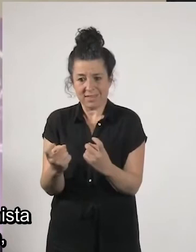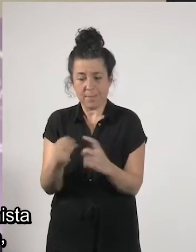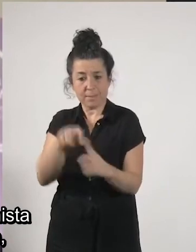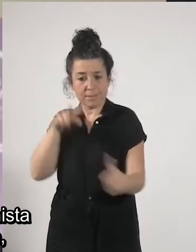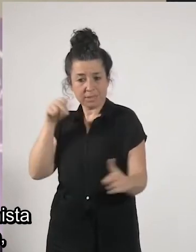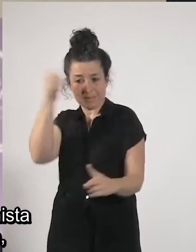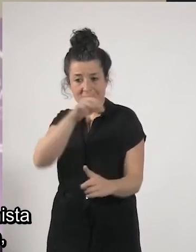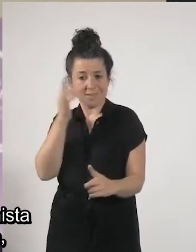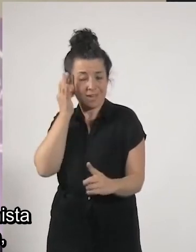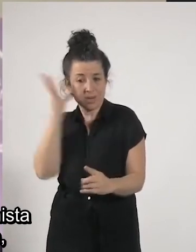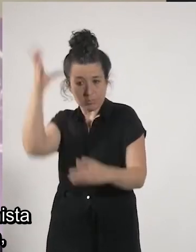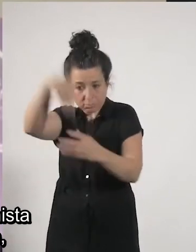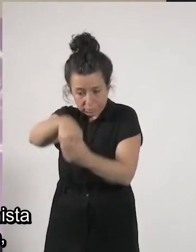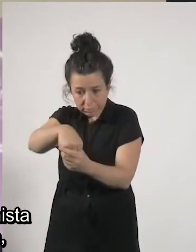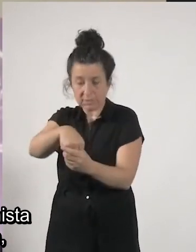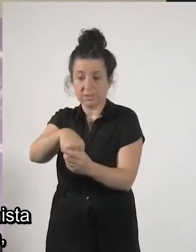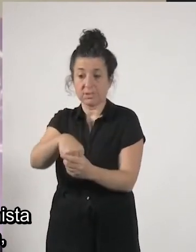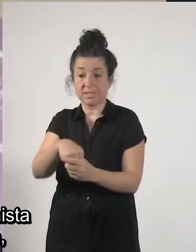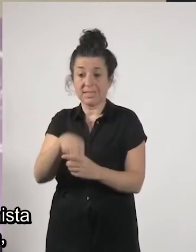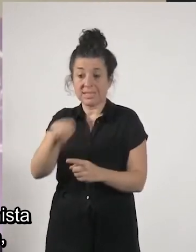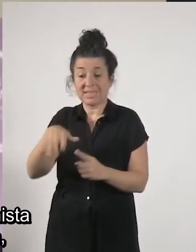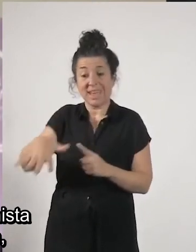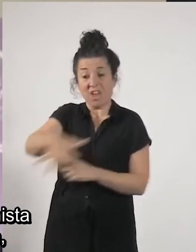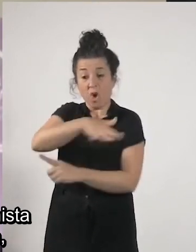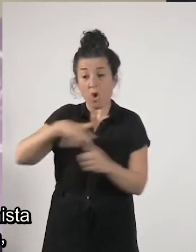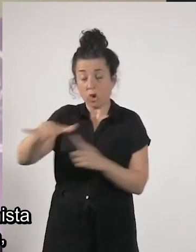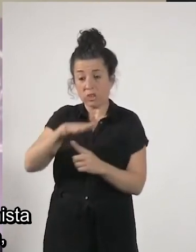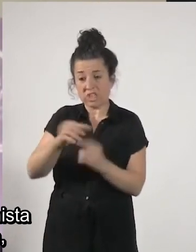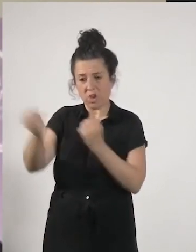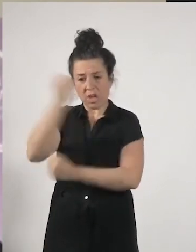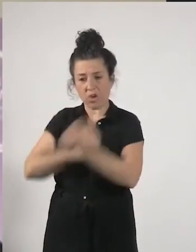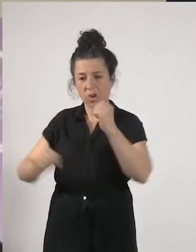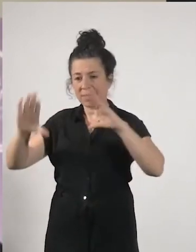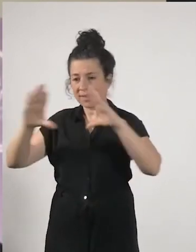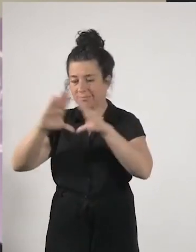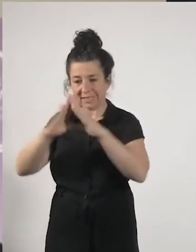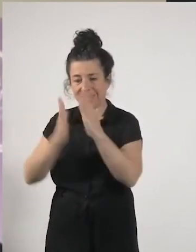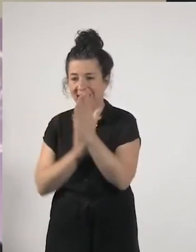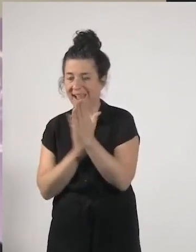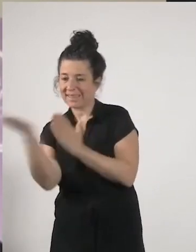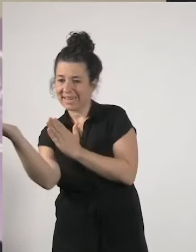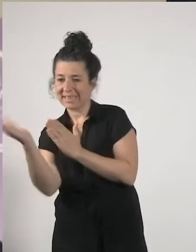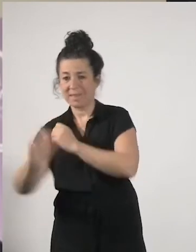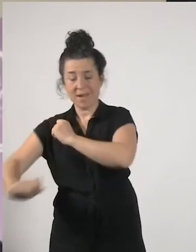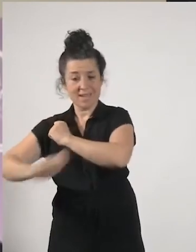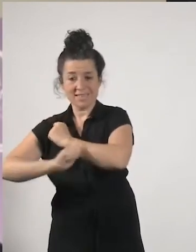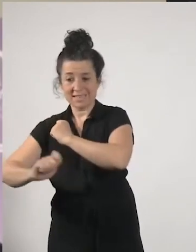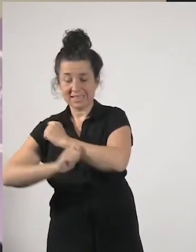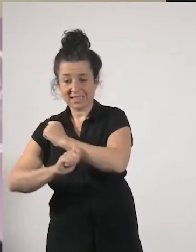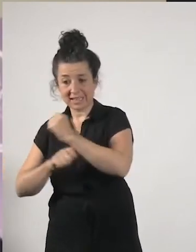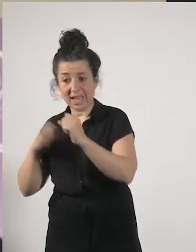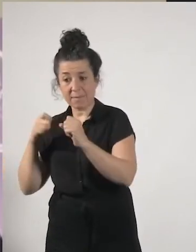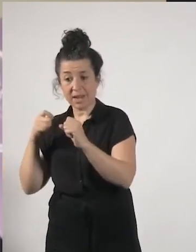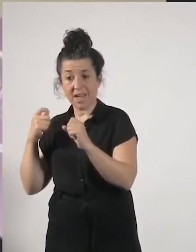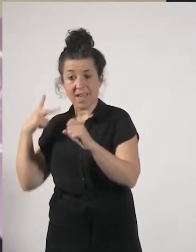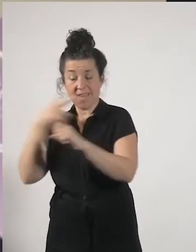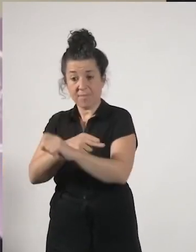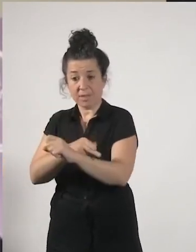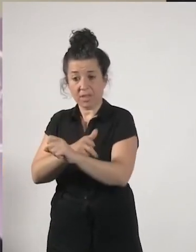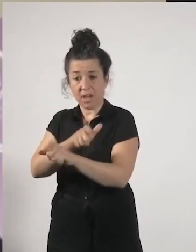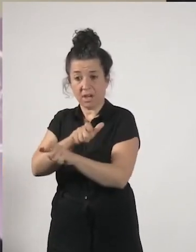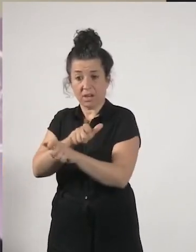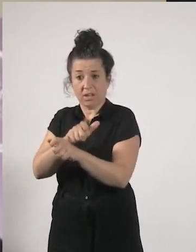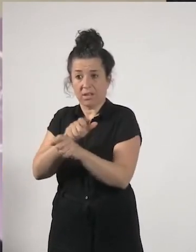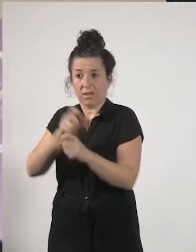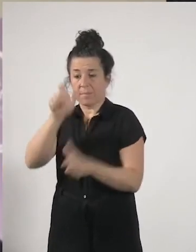contexto la economía feminista se presenta como una alternativa una estrategia para no dejar a nadie atrás y dar una